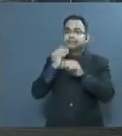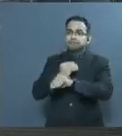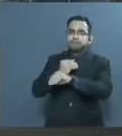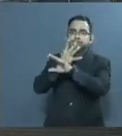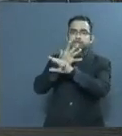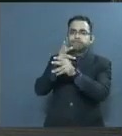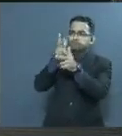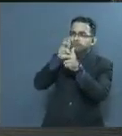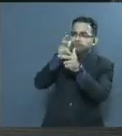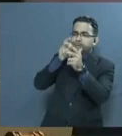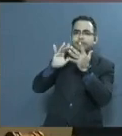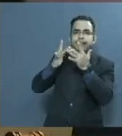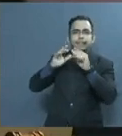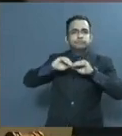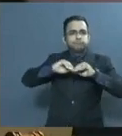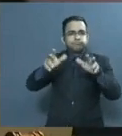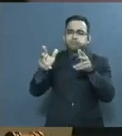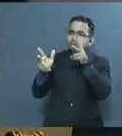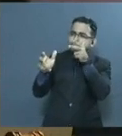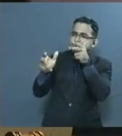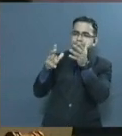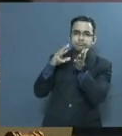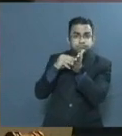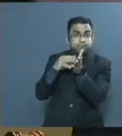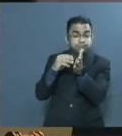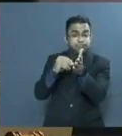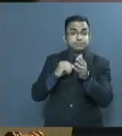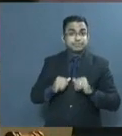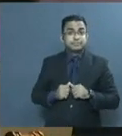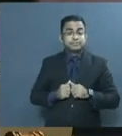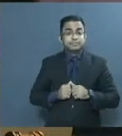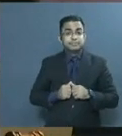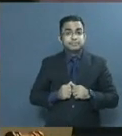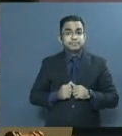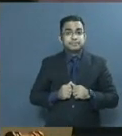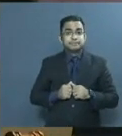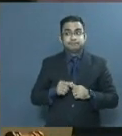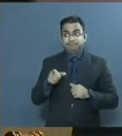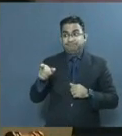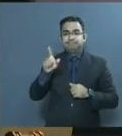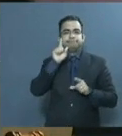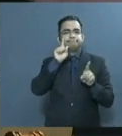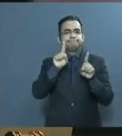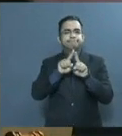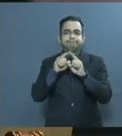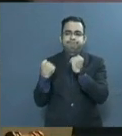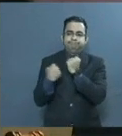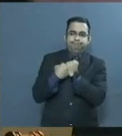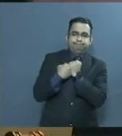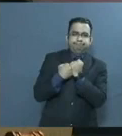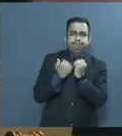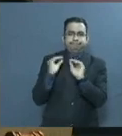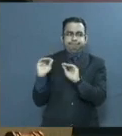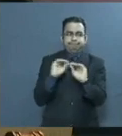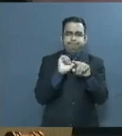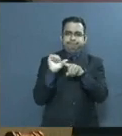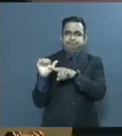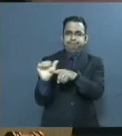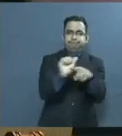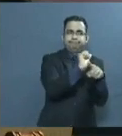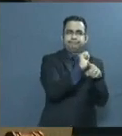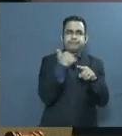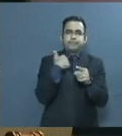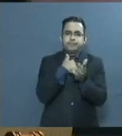programas abiertos de capacitación. Se renueva para continuar siendo el brazo académico de la reforma judicial y